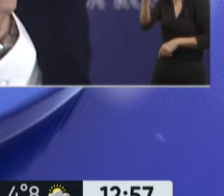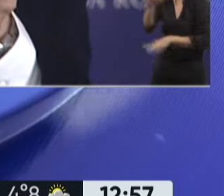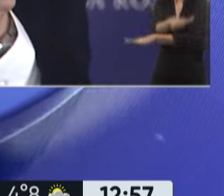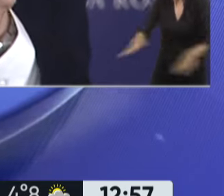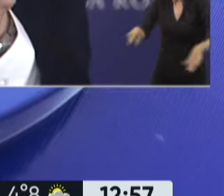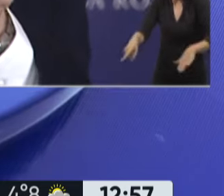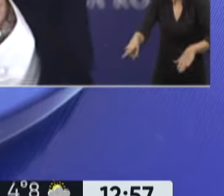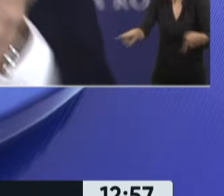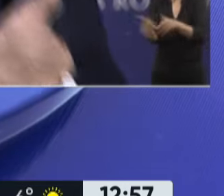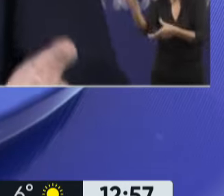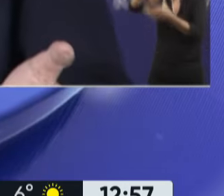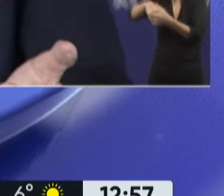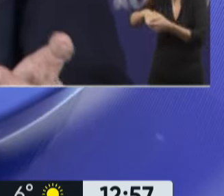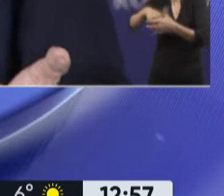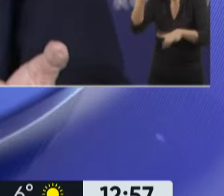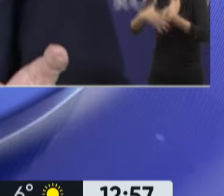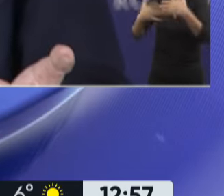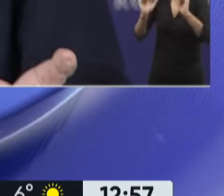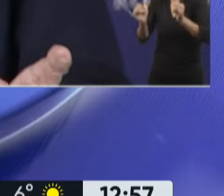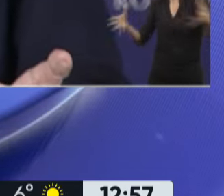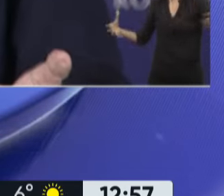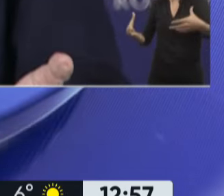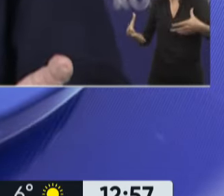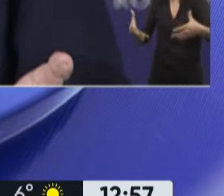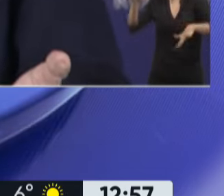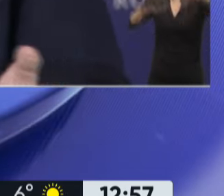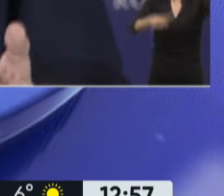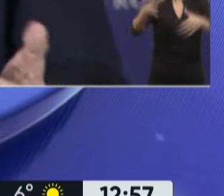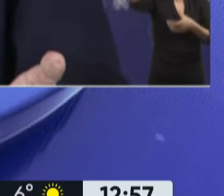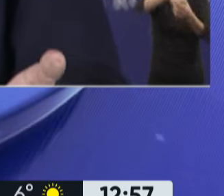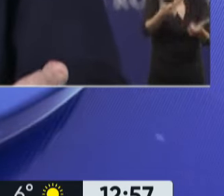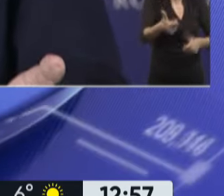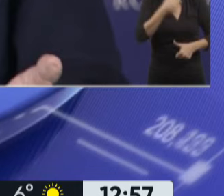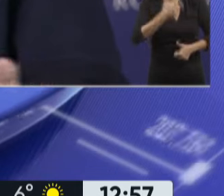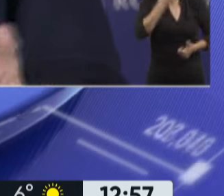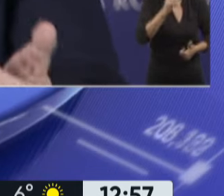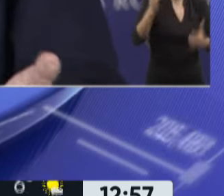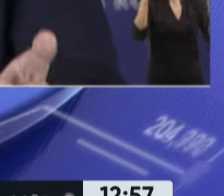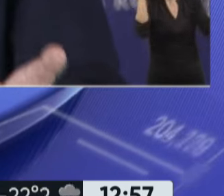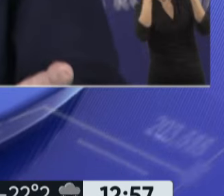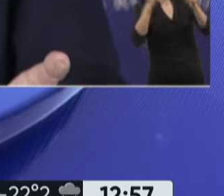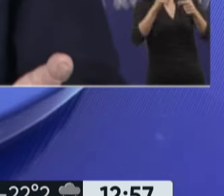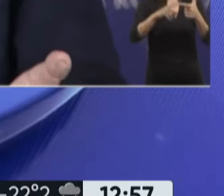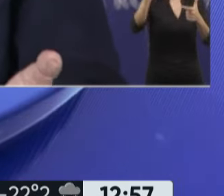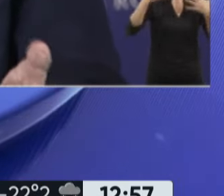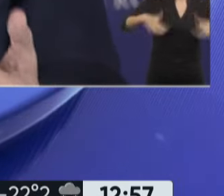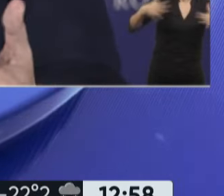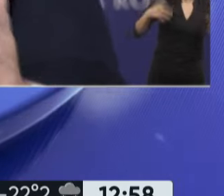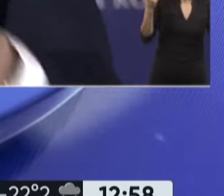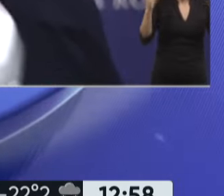integran las juveniles no tienen en muchos clubes agua caliente, no tienen toallas, no tienen ropa.